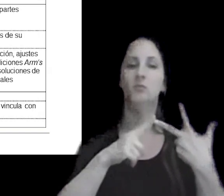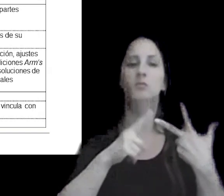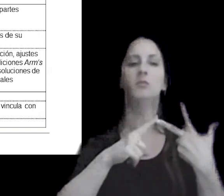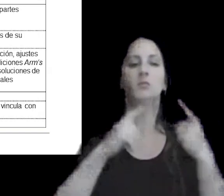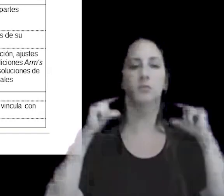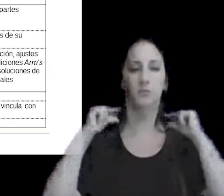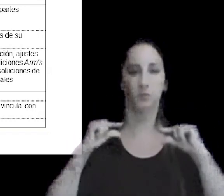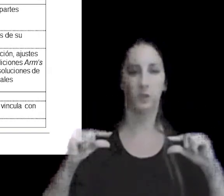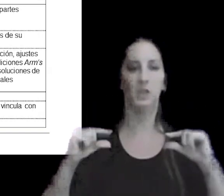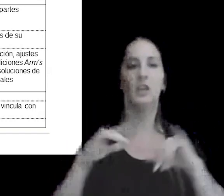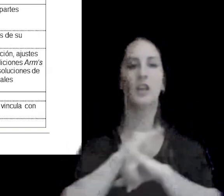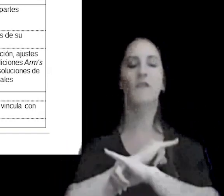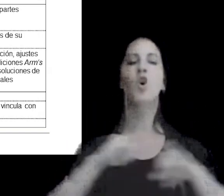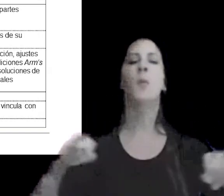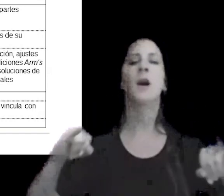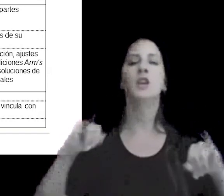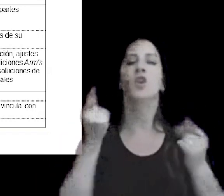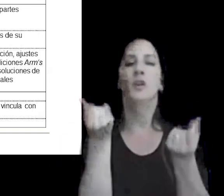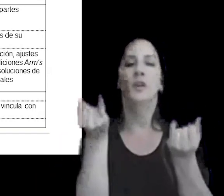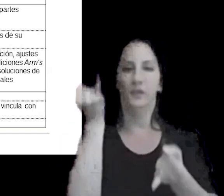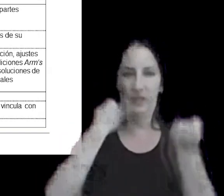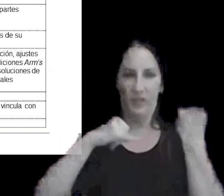relacionada con información financiera